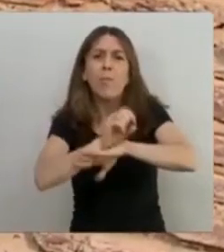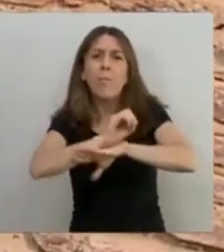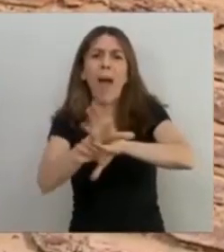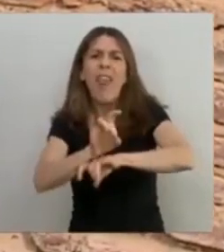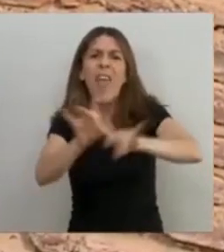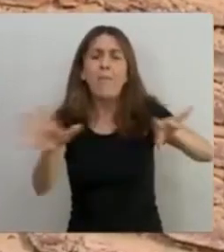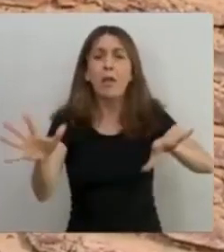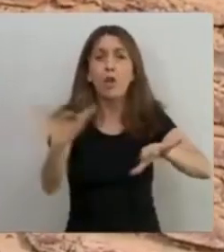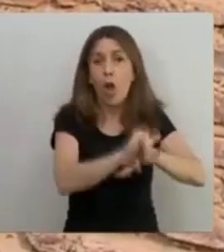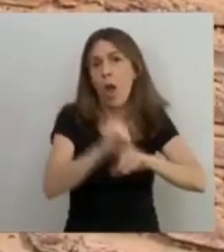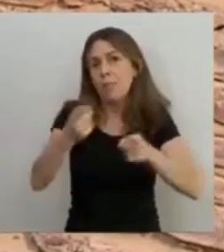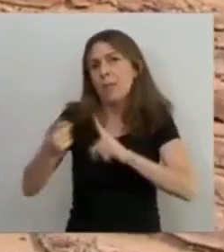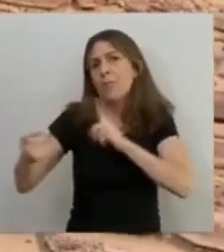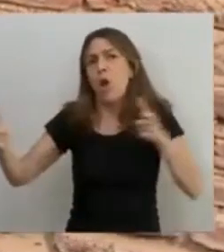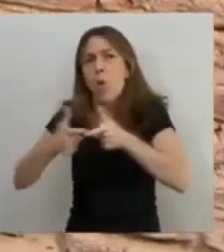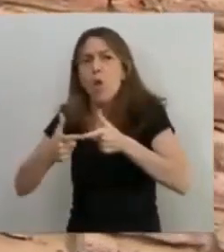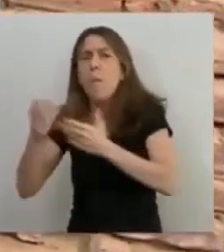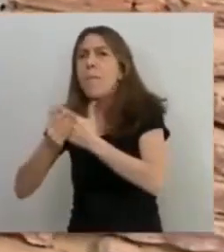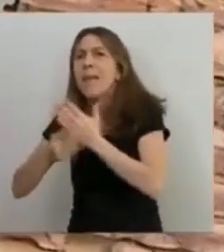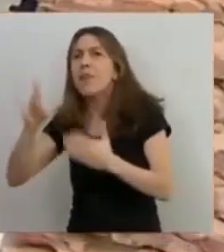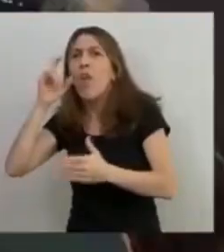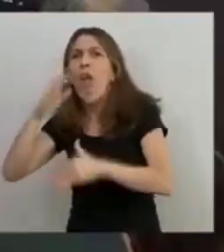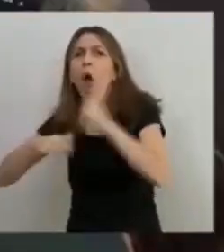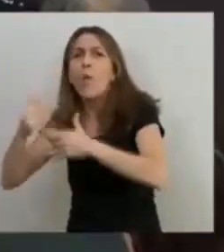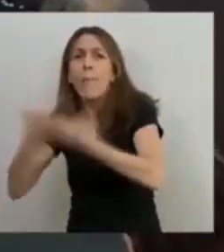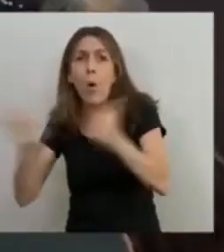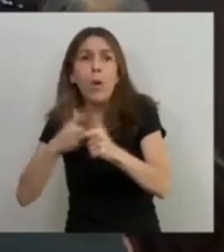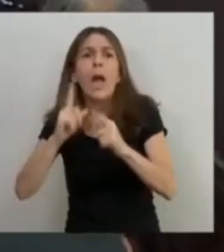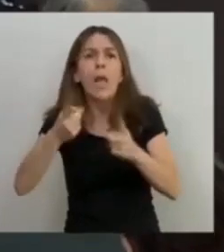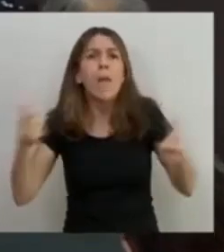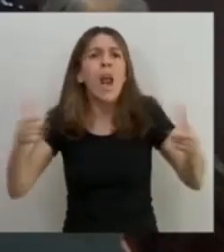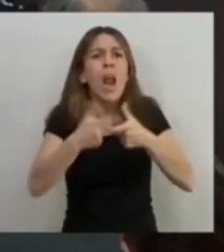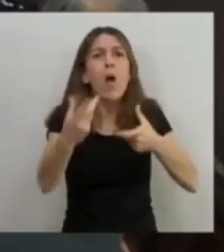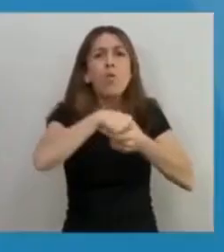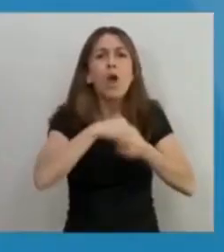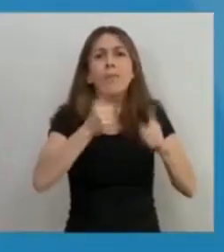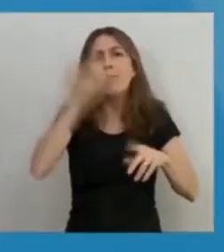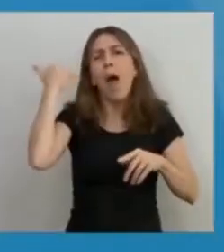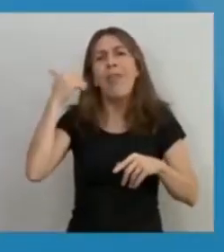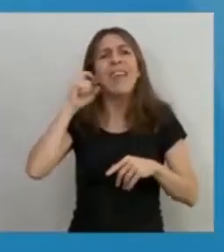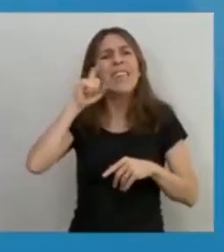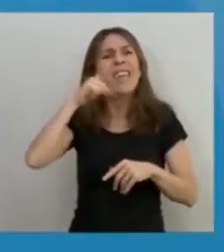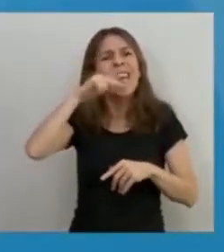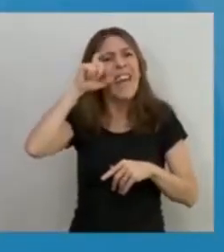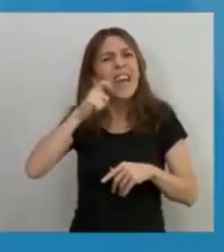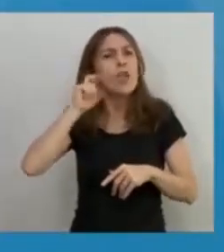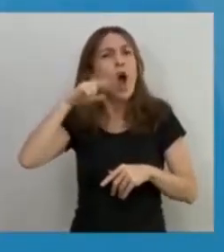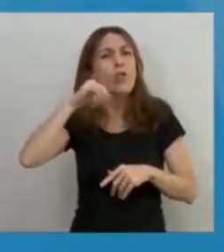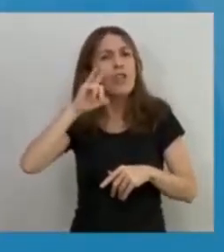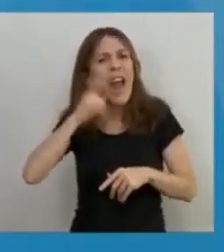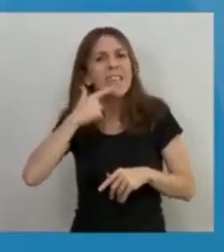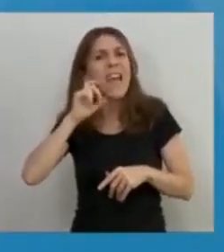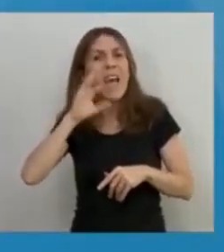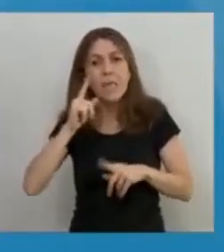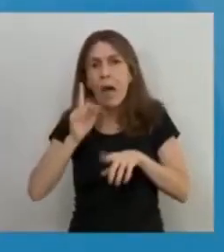con el Ministro de las Públicas, con Ginés González García en aquel momento, a reconstruir un sistema de